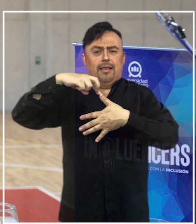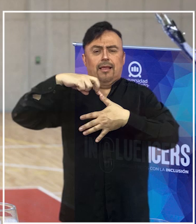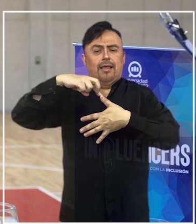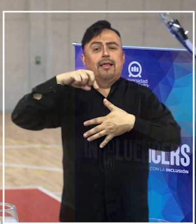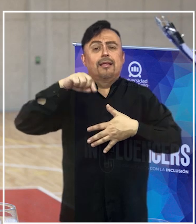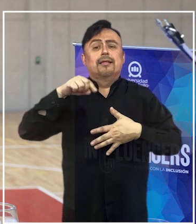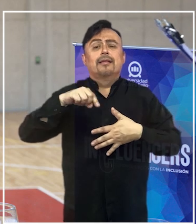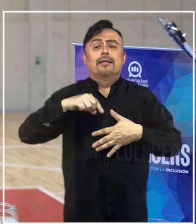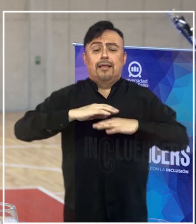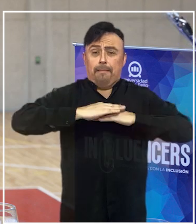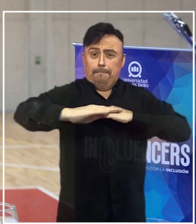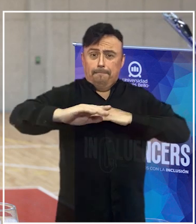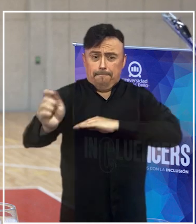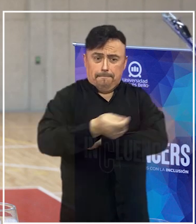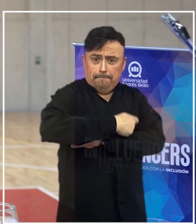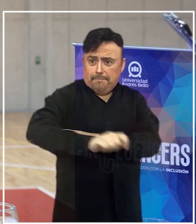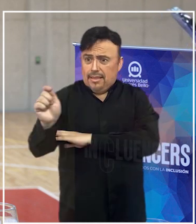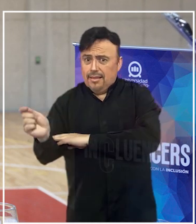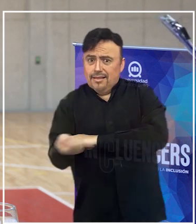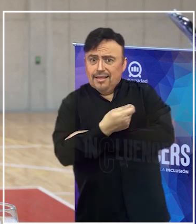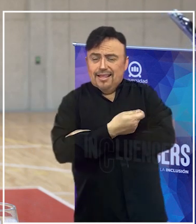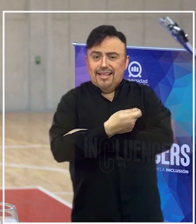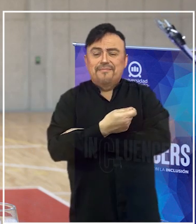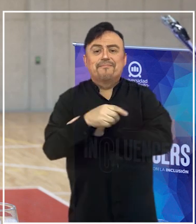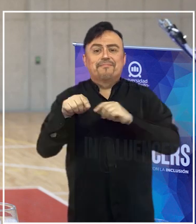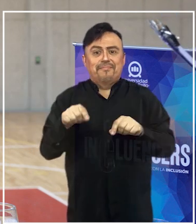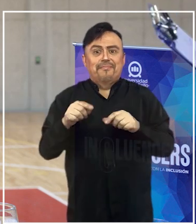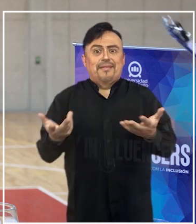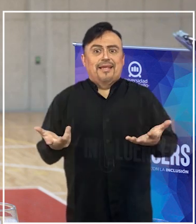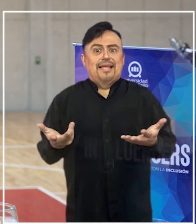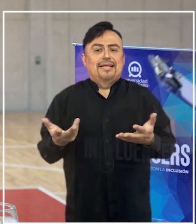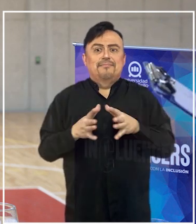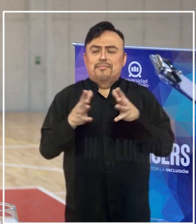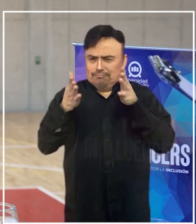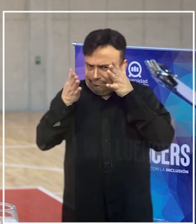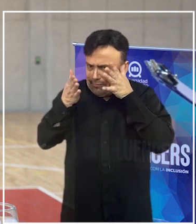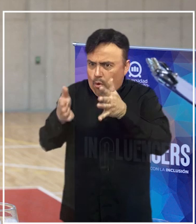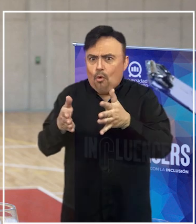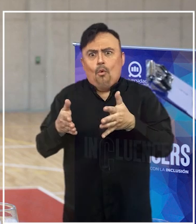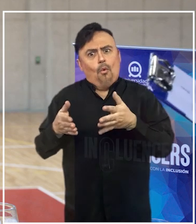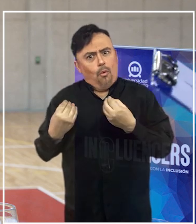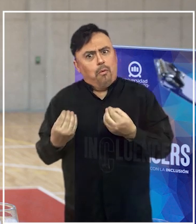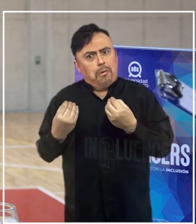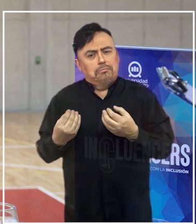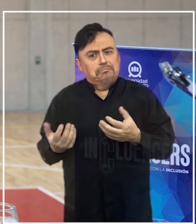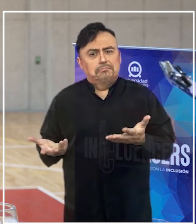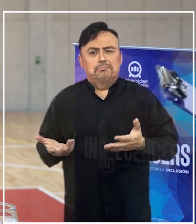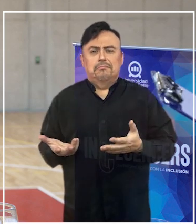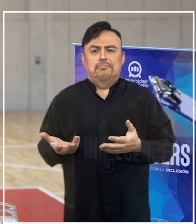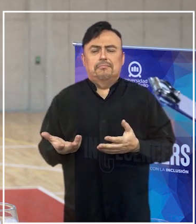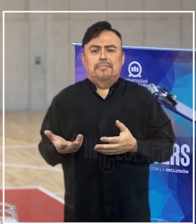el Paratenis de Mesa tuvo también una muy especial atención. En